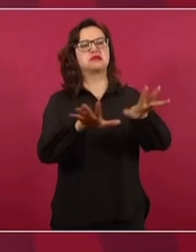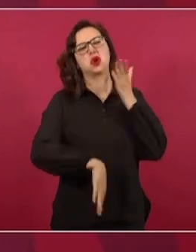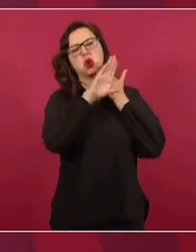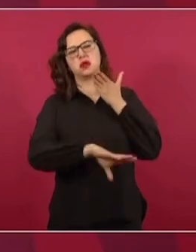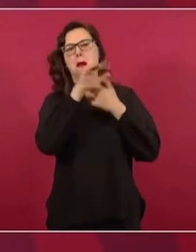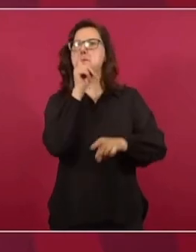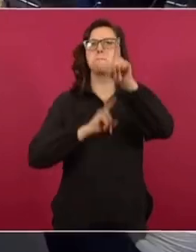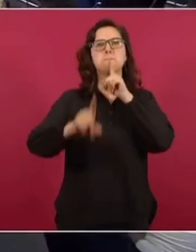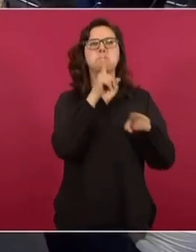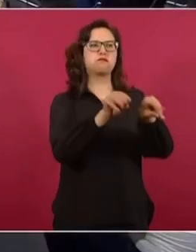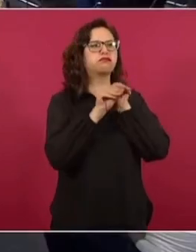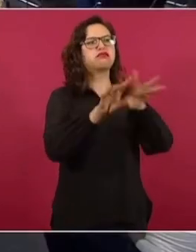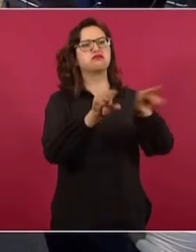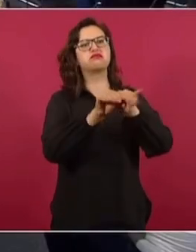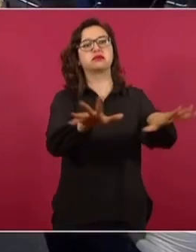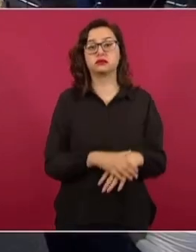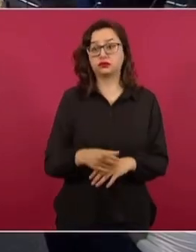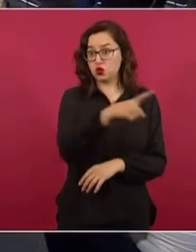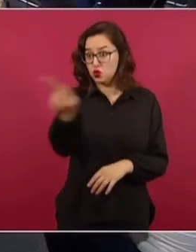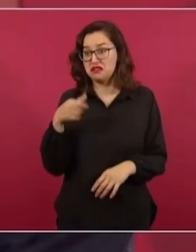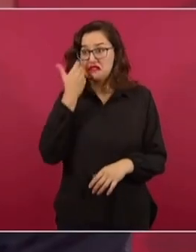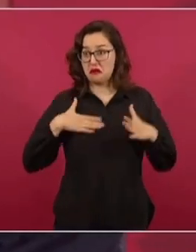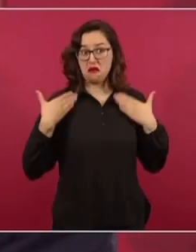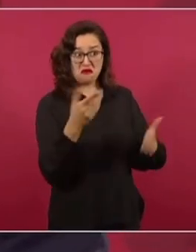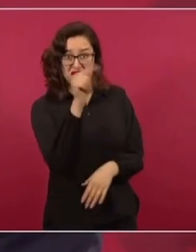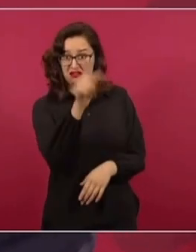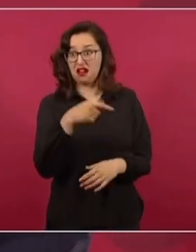está en su derecho, que siga su camino.